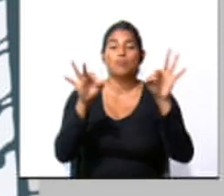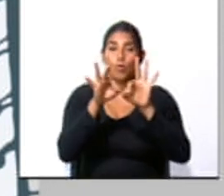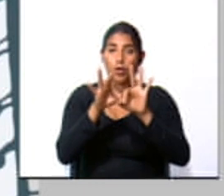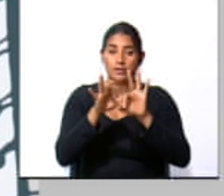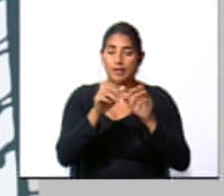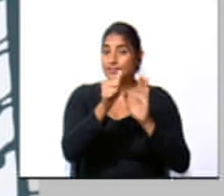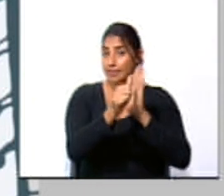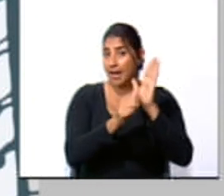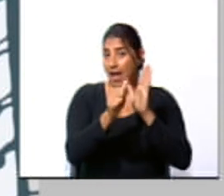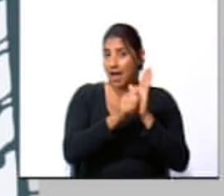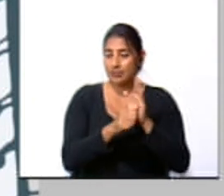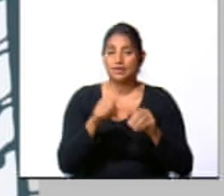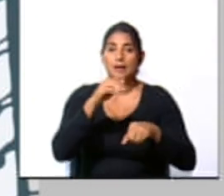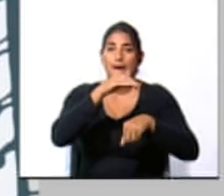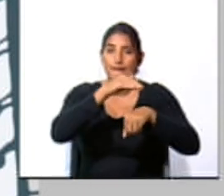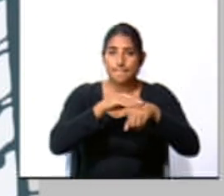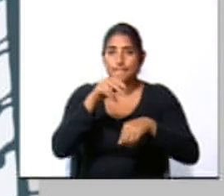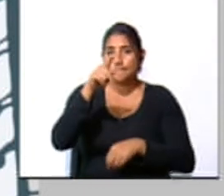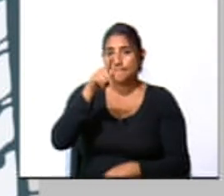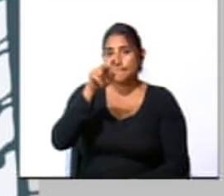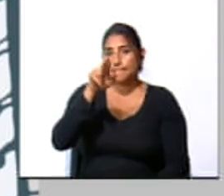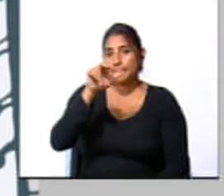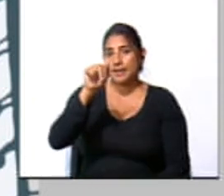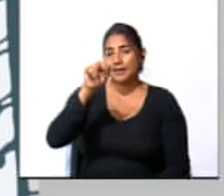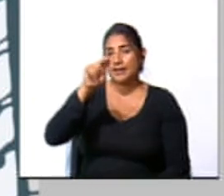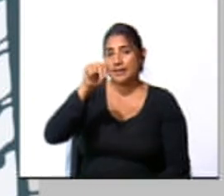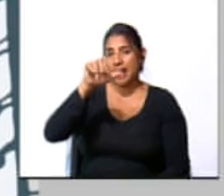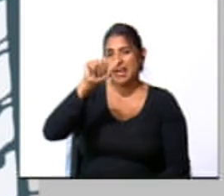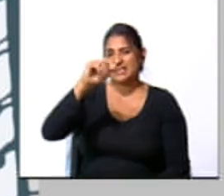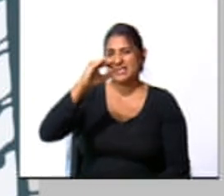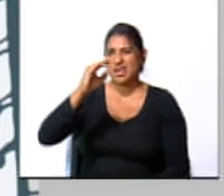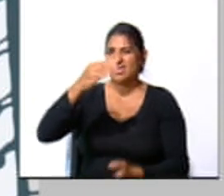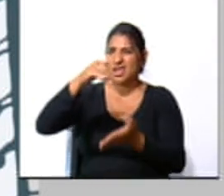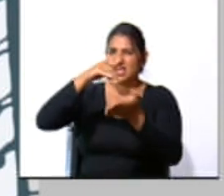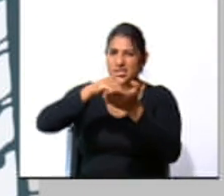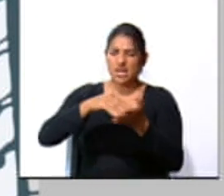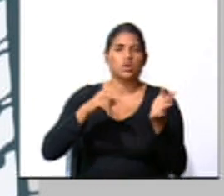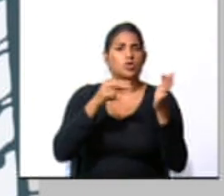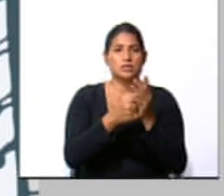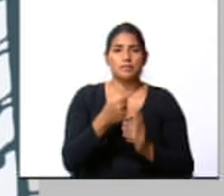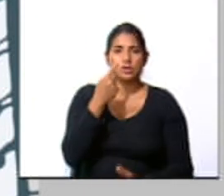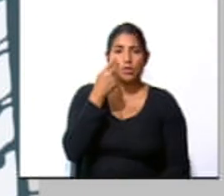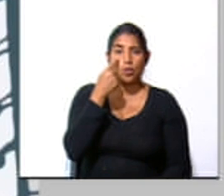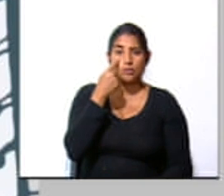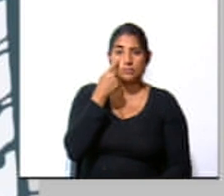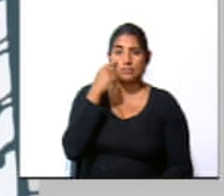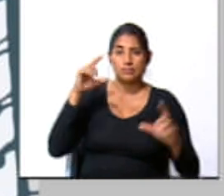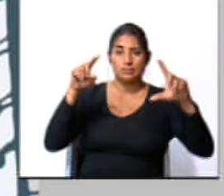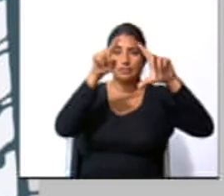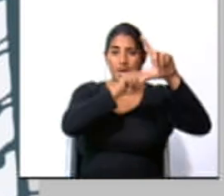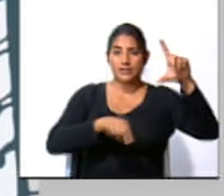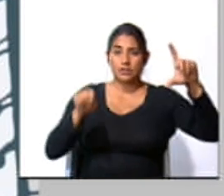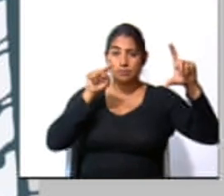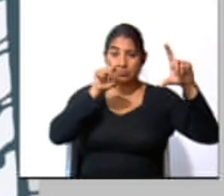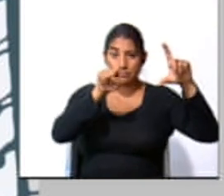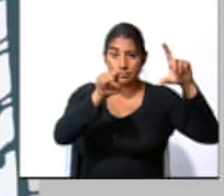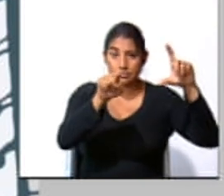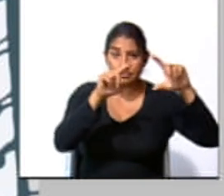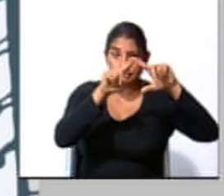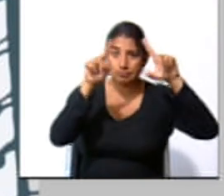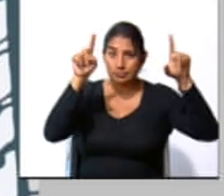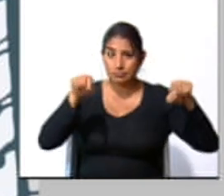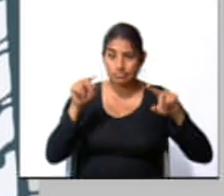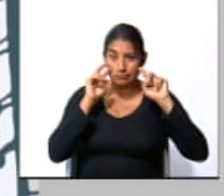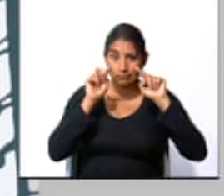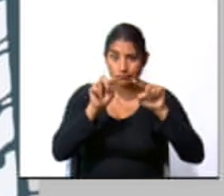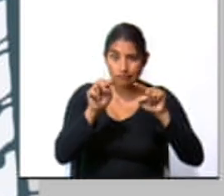arte es la llamada pregnancia del centro. Es decir, tus ojos siempre se dirigirán al centro cuando te enfrentes a una